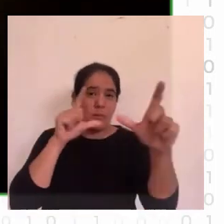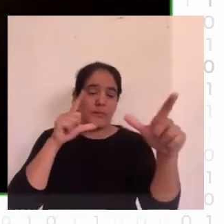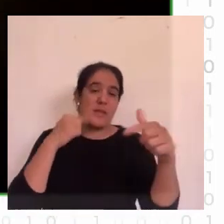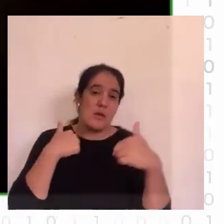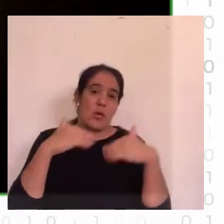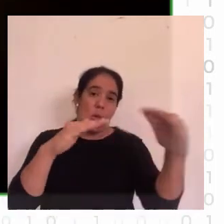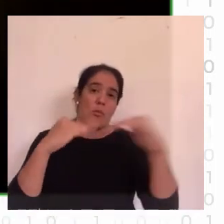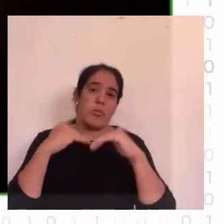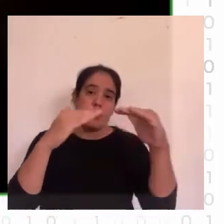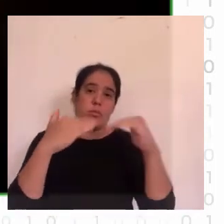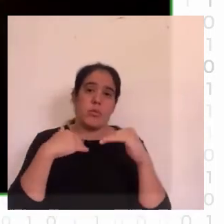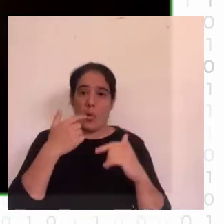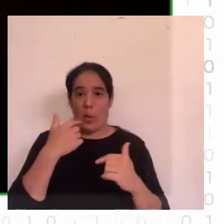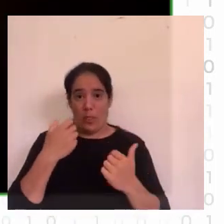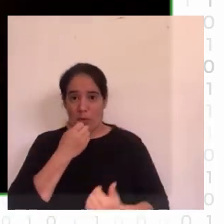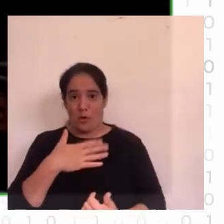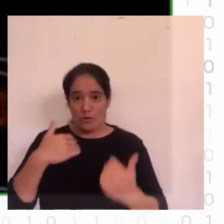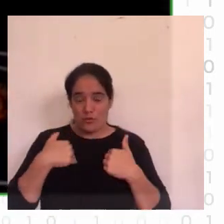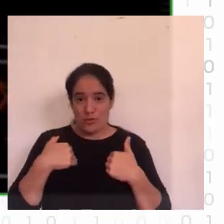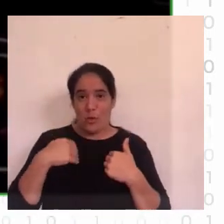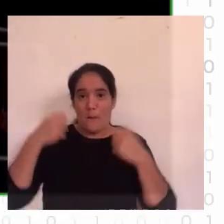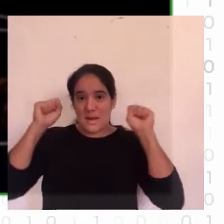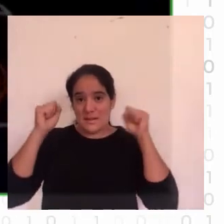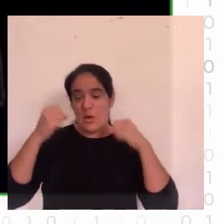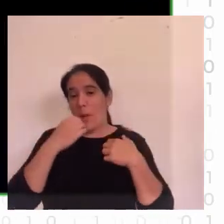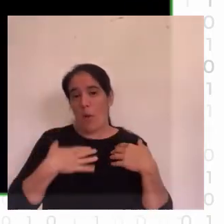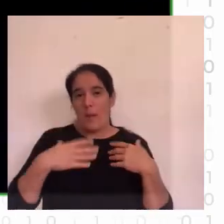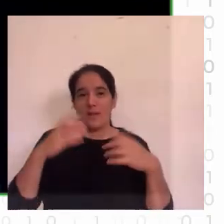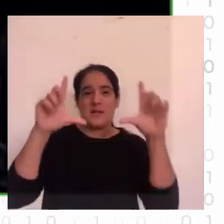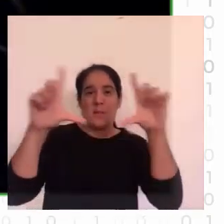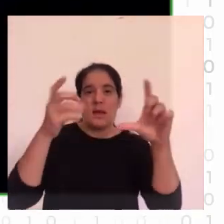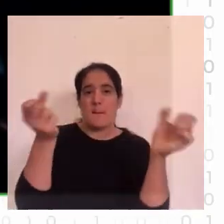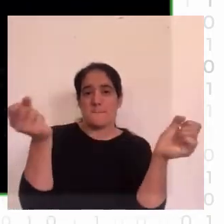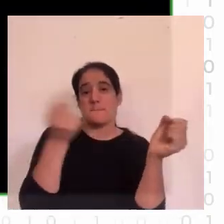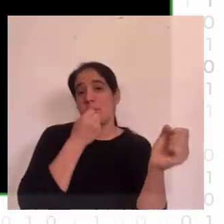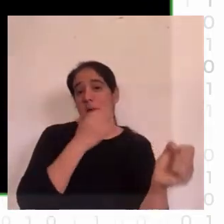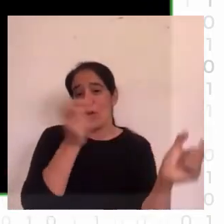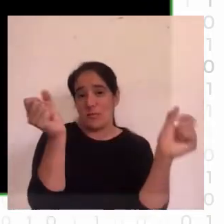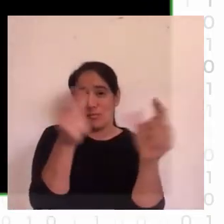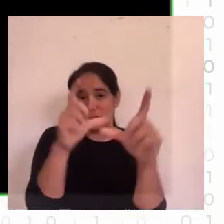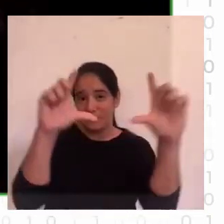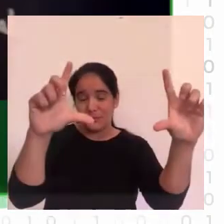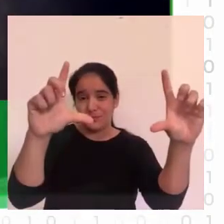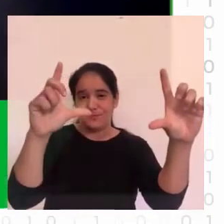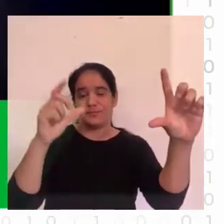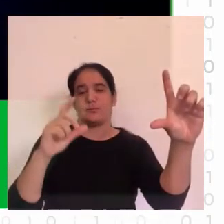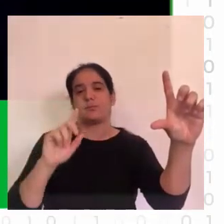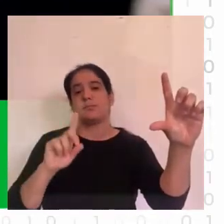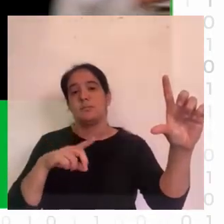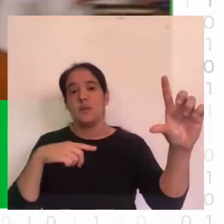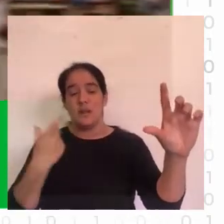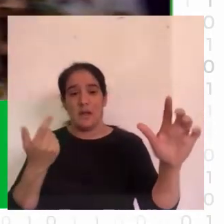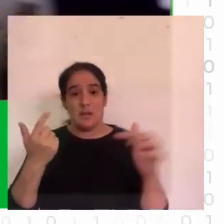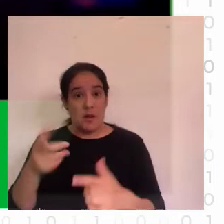imágenes más precisas la obra entonces se llama biofeedback porque vos generás el próximo patrón audiovisual